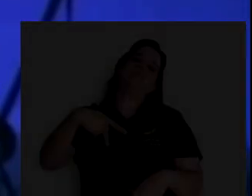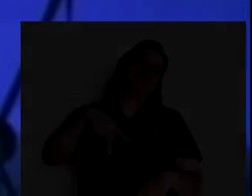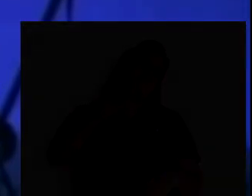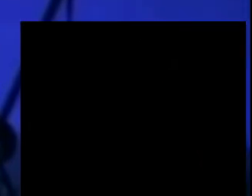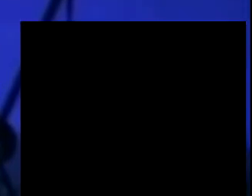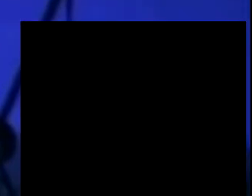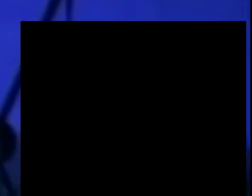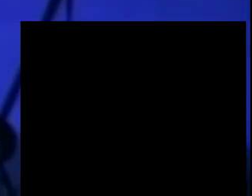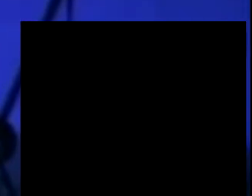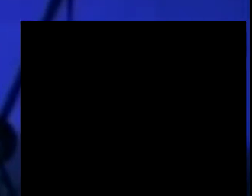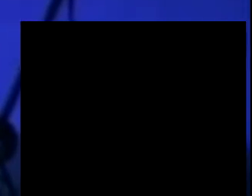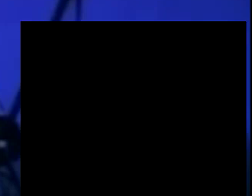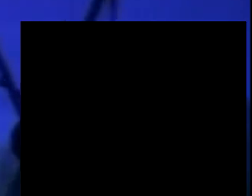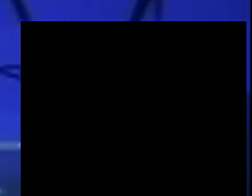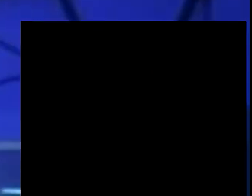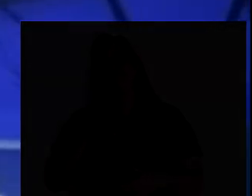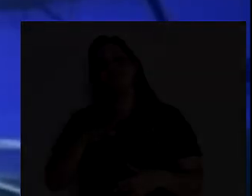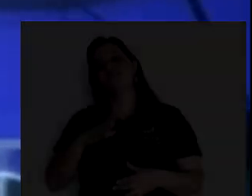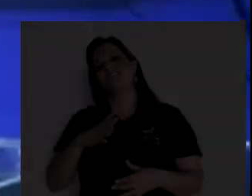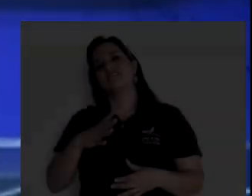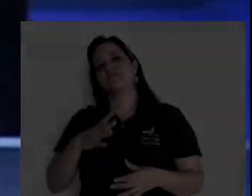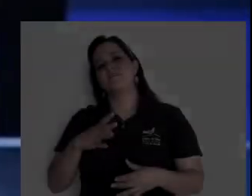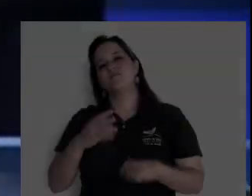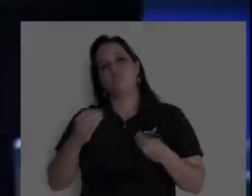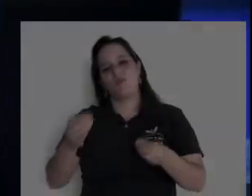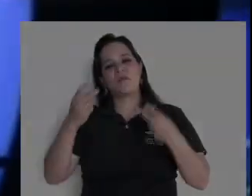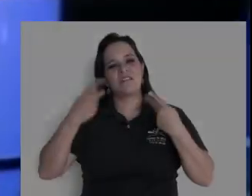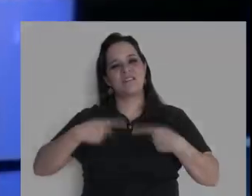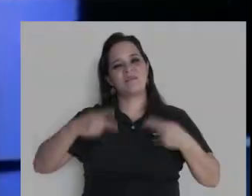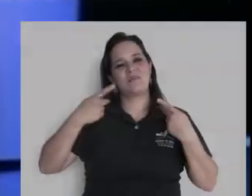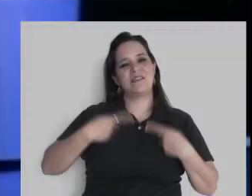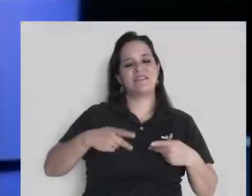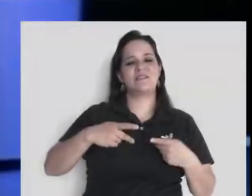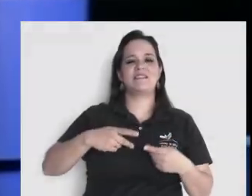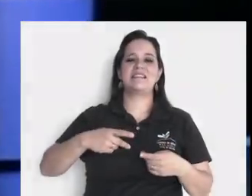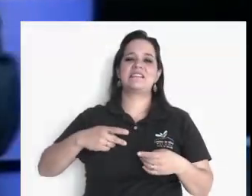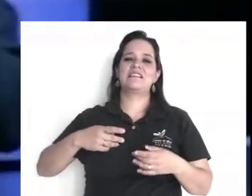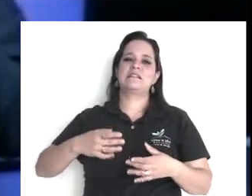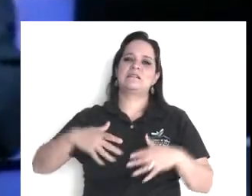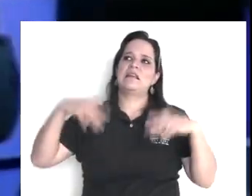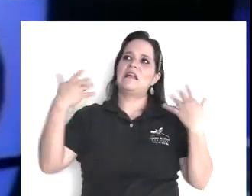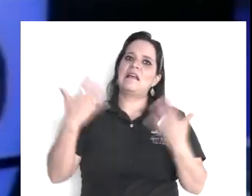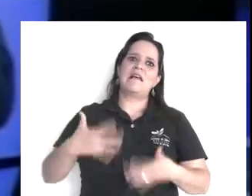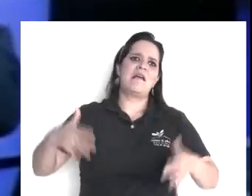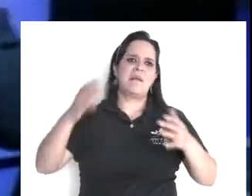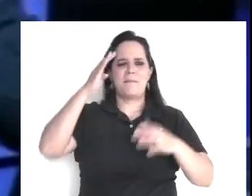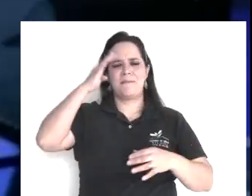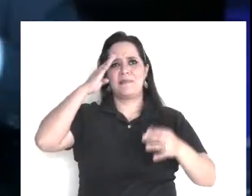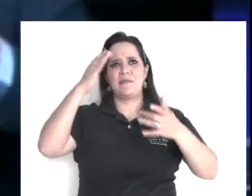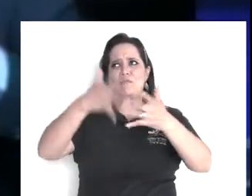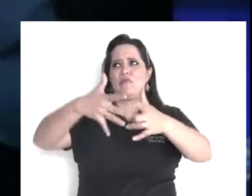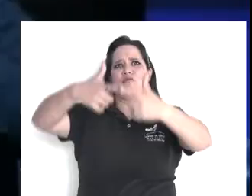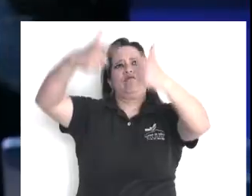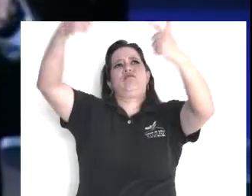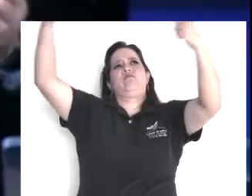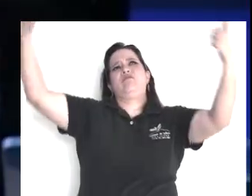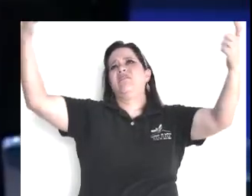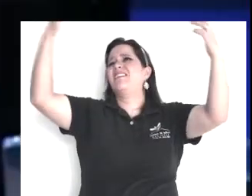de como la gente exagera, y a veces cuando ya los, a ver, este, mira, te están acusando, ahora vas a haciéndola de juez, no,